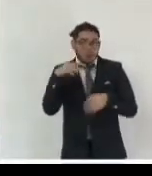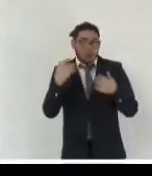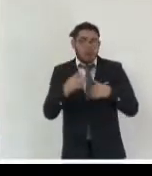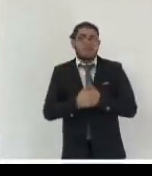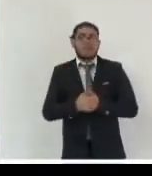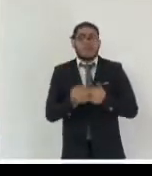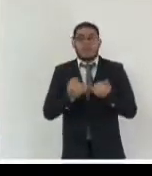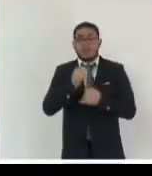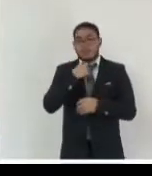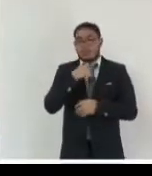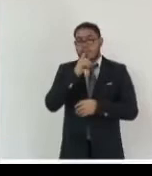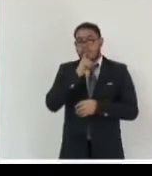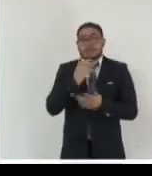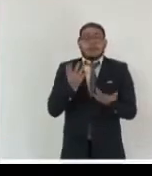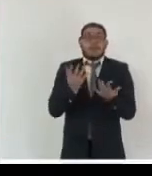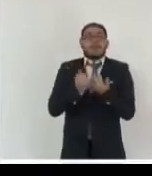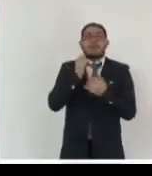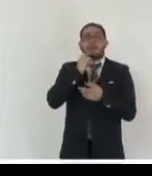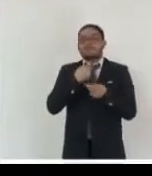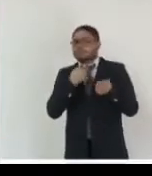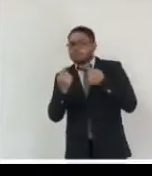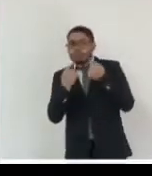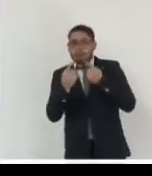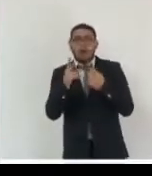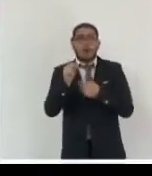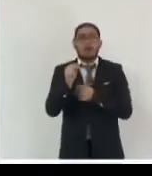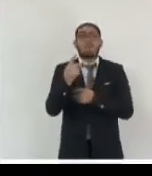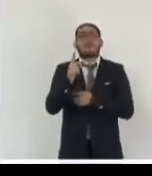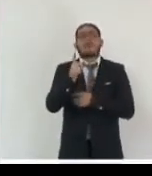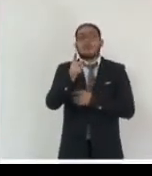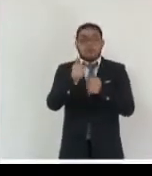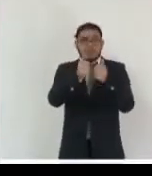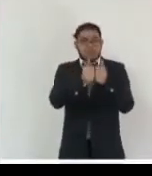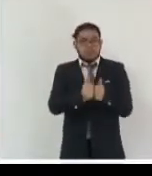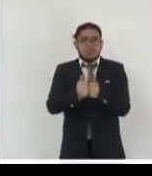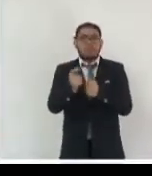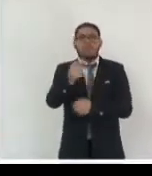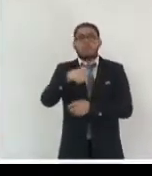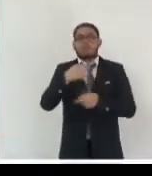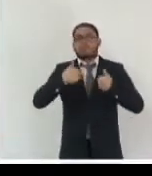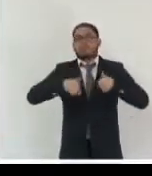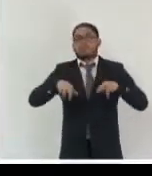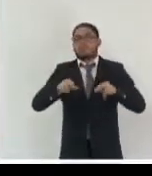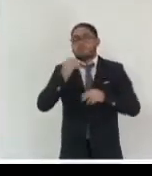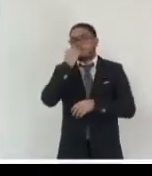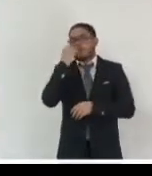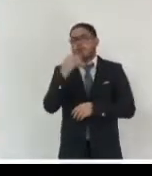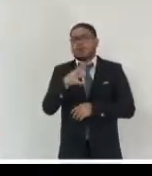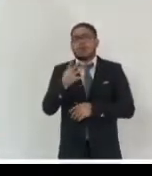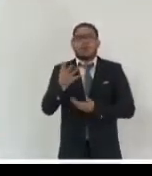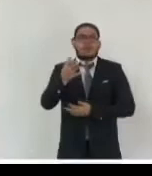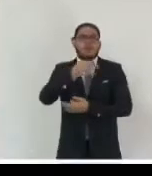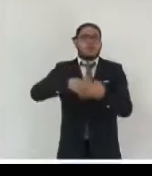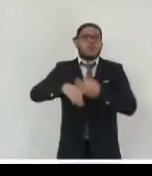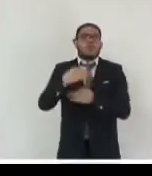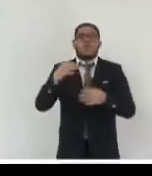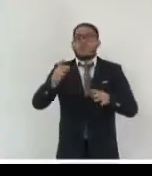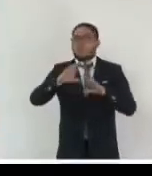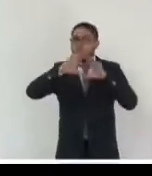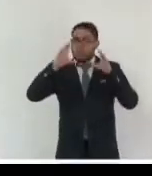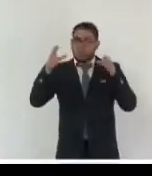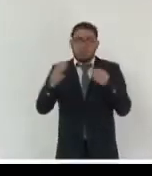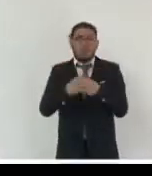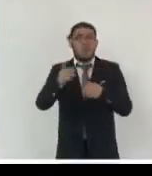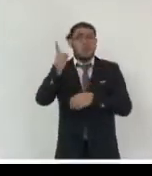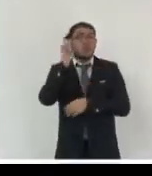me excuso de no interactuar con ustedes, pero se quedan con una magnífica representante de todo el magnífico grupo